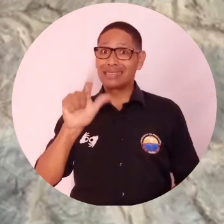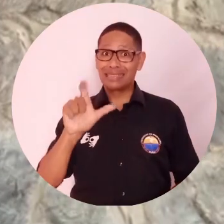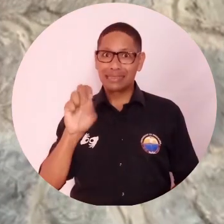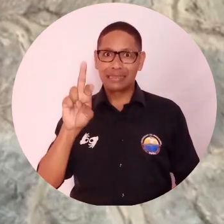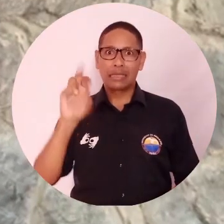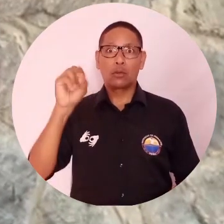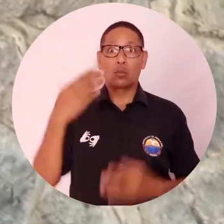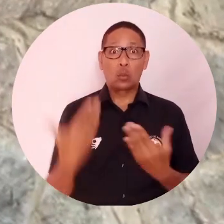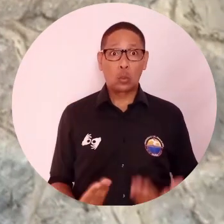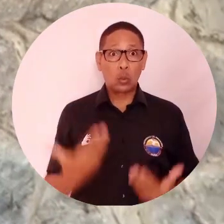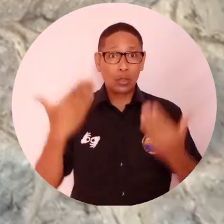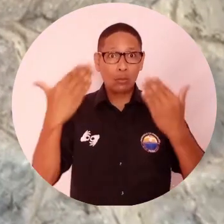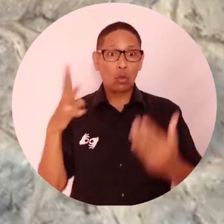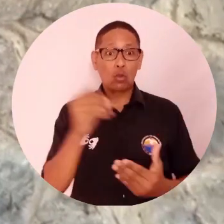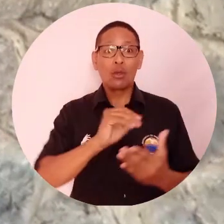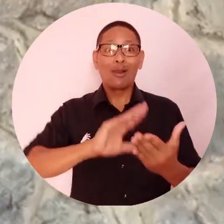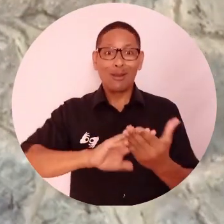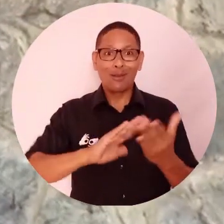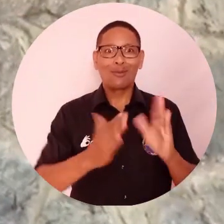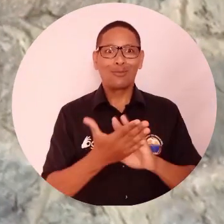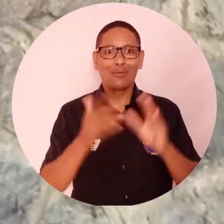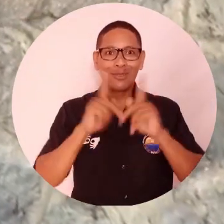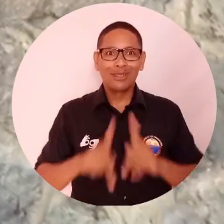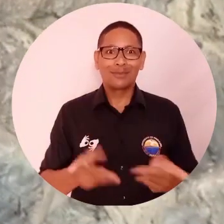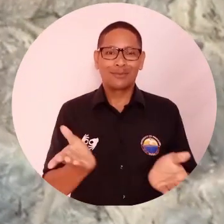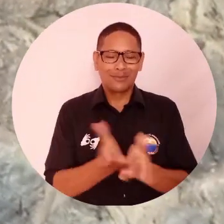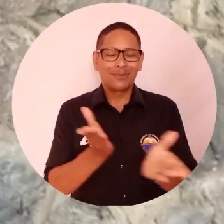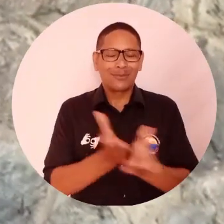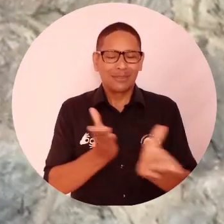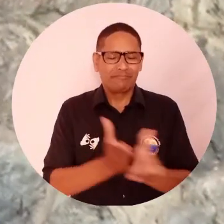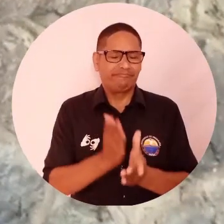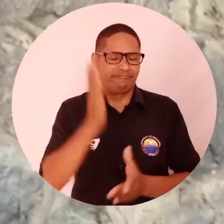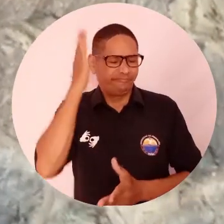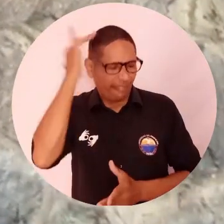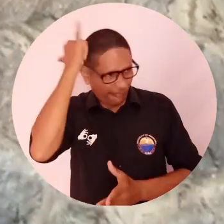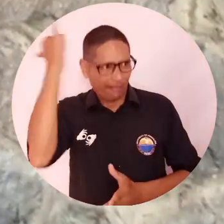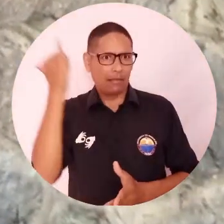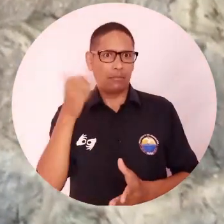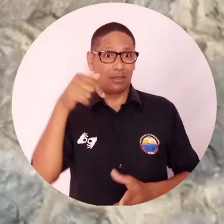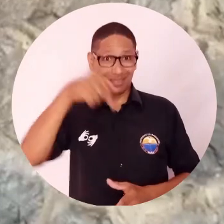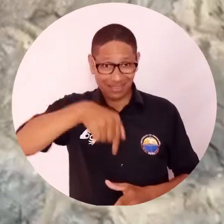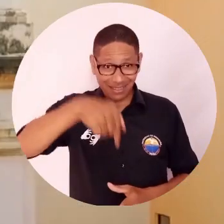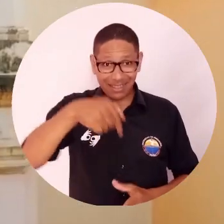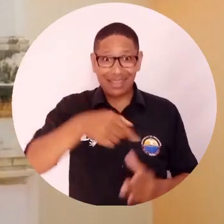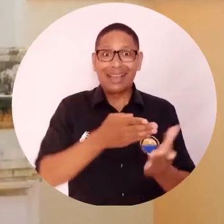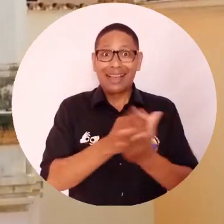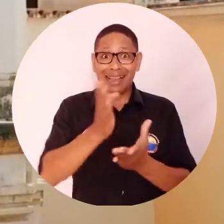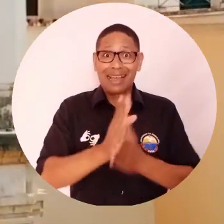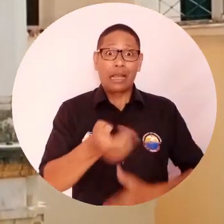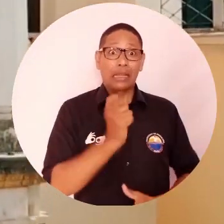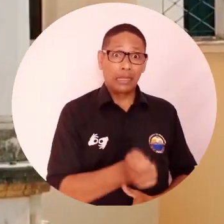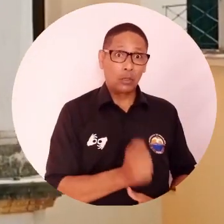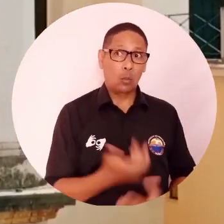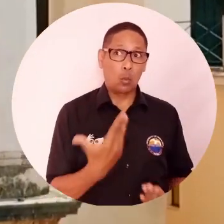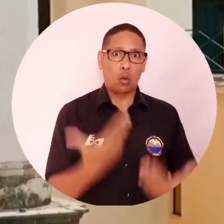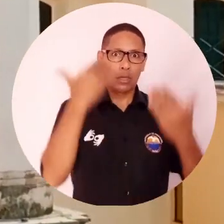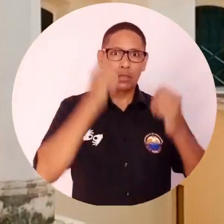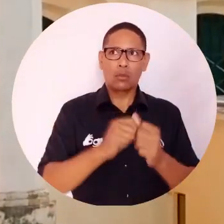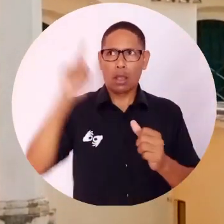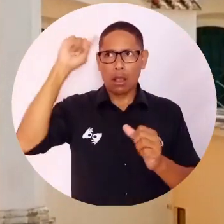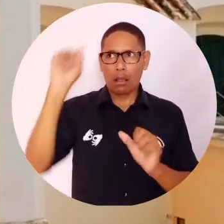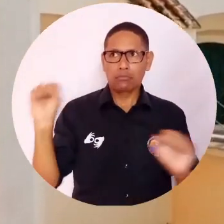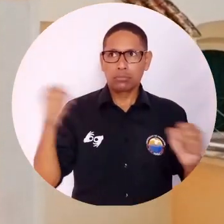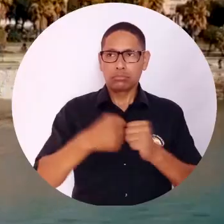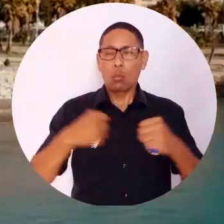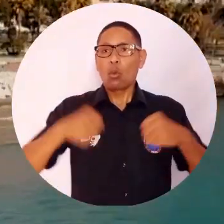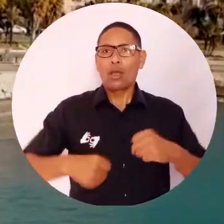Universidad de Salerno beneficia a toda la comunidad estudiantil y académica de nuestro programa de Derecho. Es un convenio